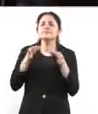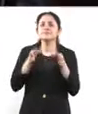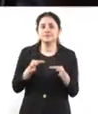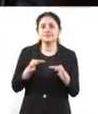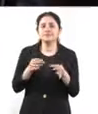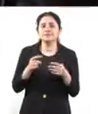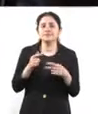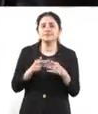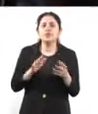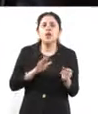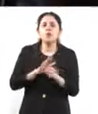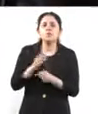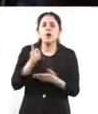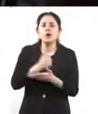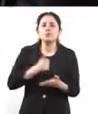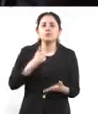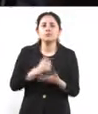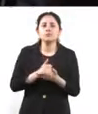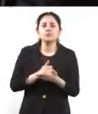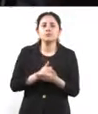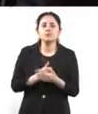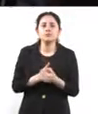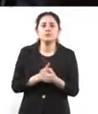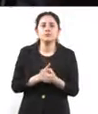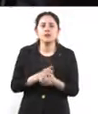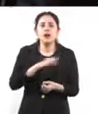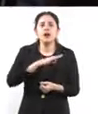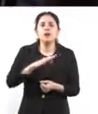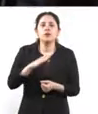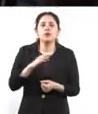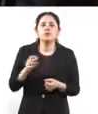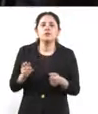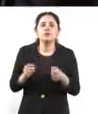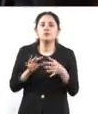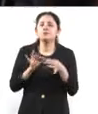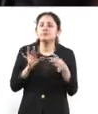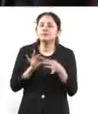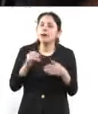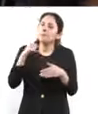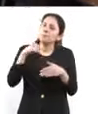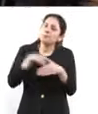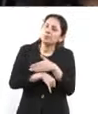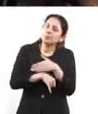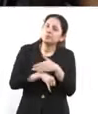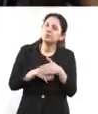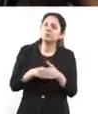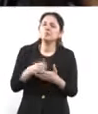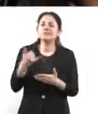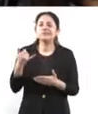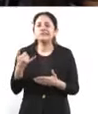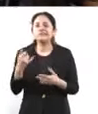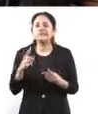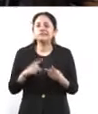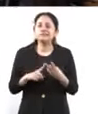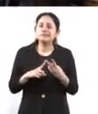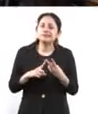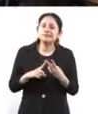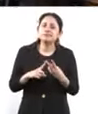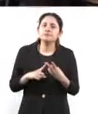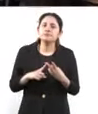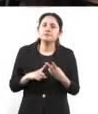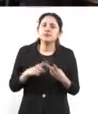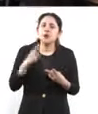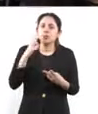que hay para la ciudad. Si nos podría ahondar más al respecto y qué tanto se ha usado este